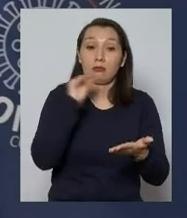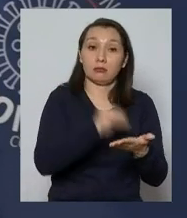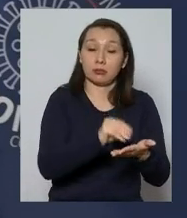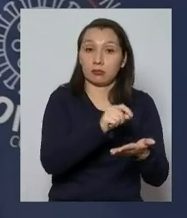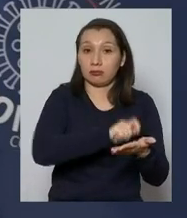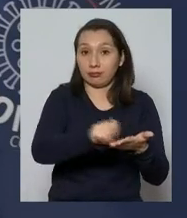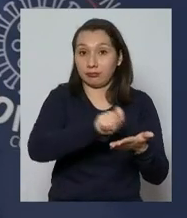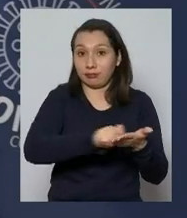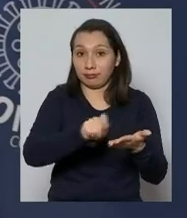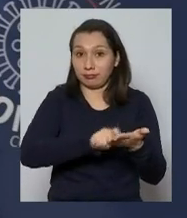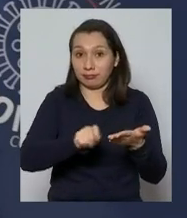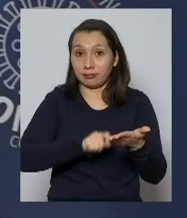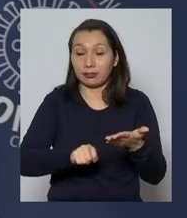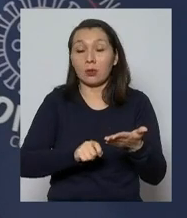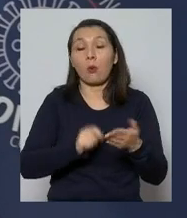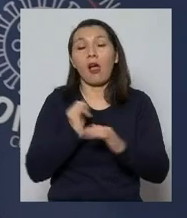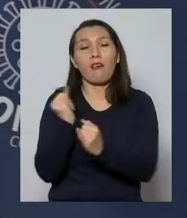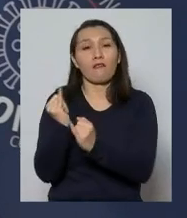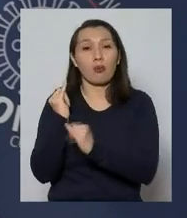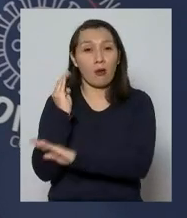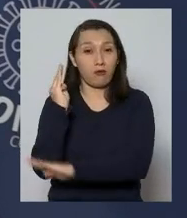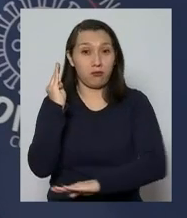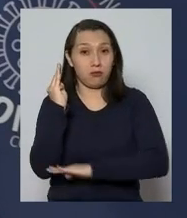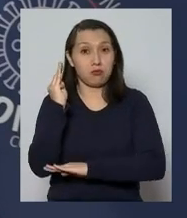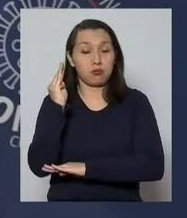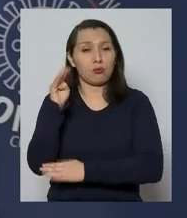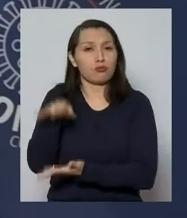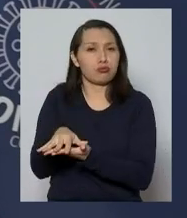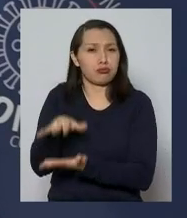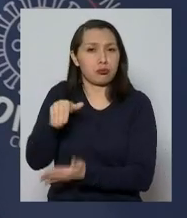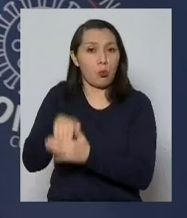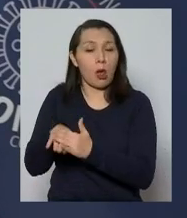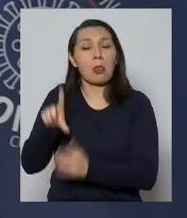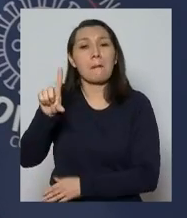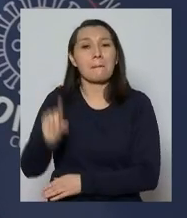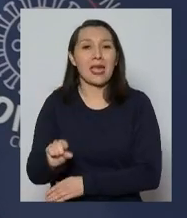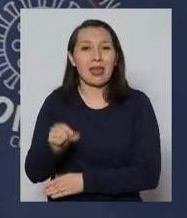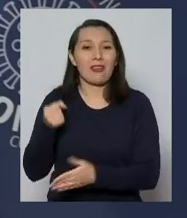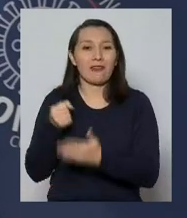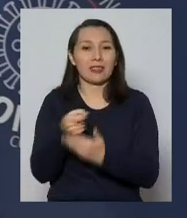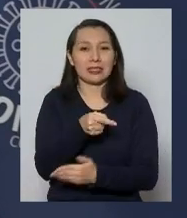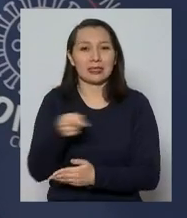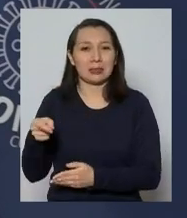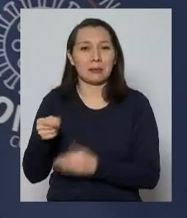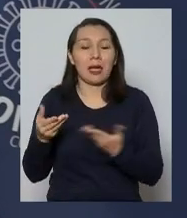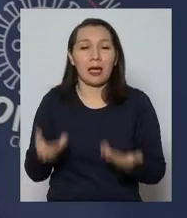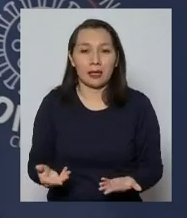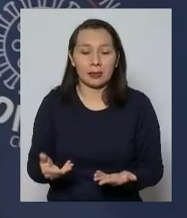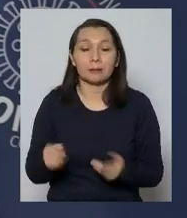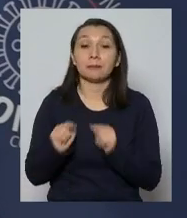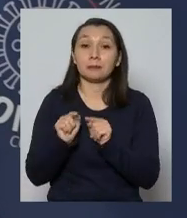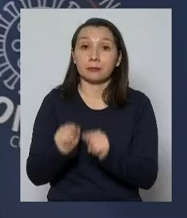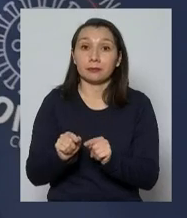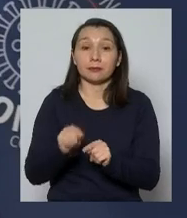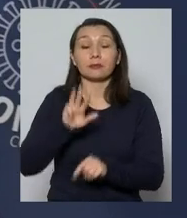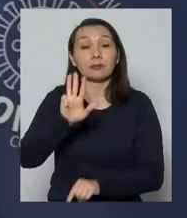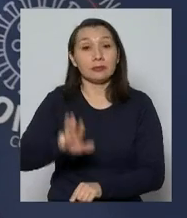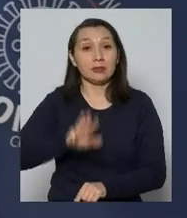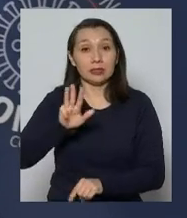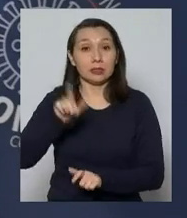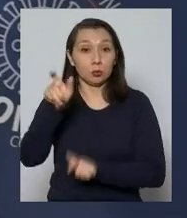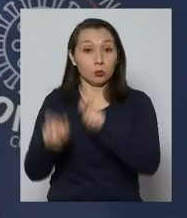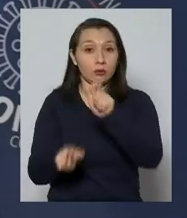en la base de datos que consultamos todos los días es menos y por lo tanto estos 19